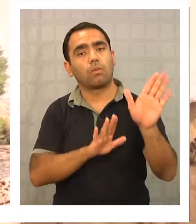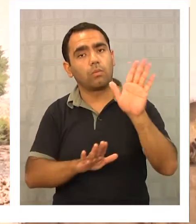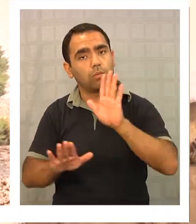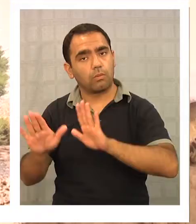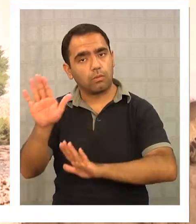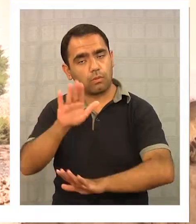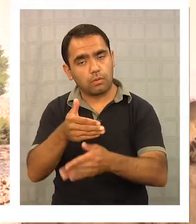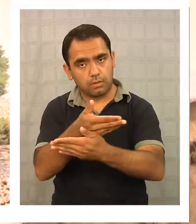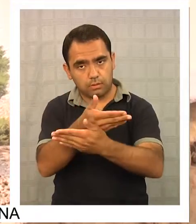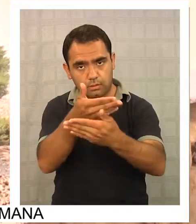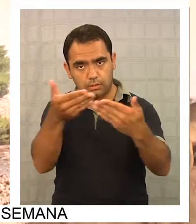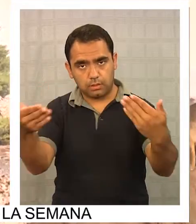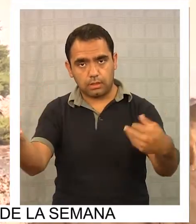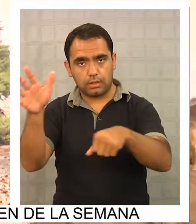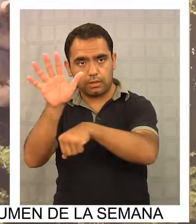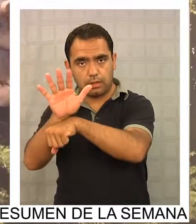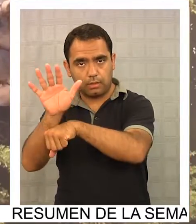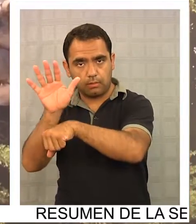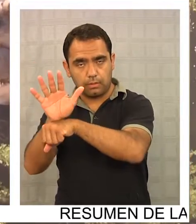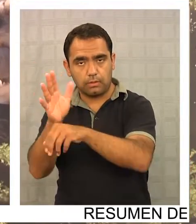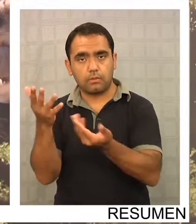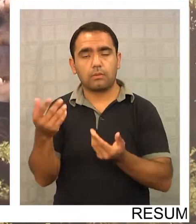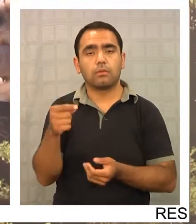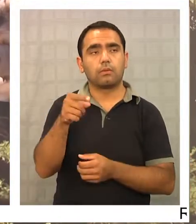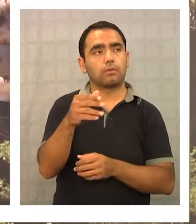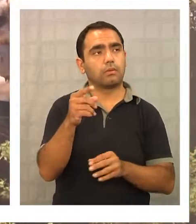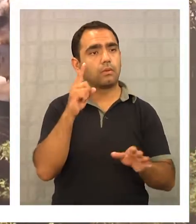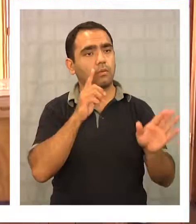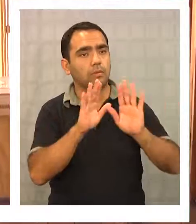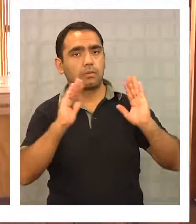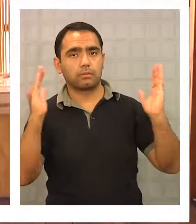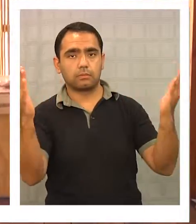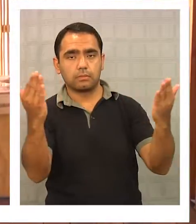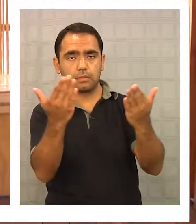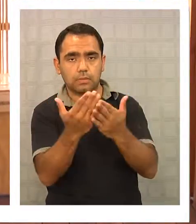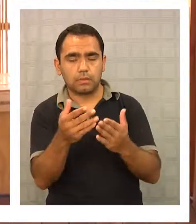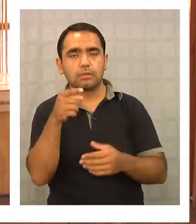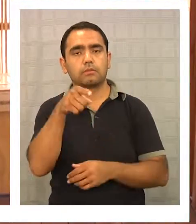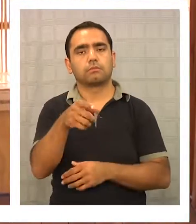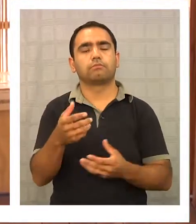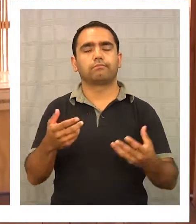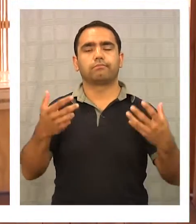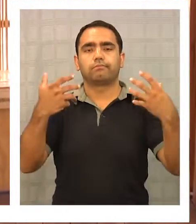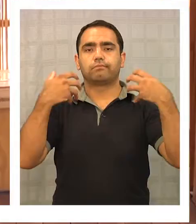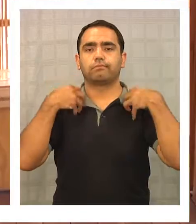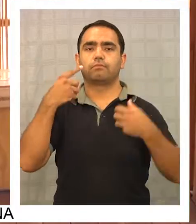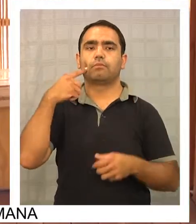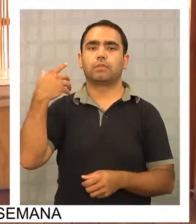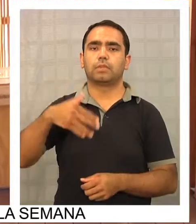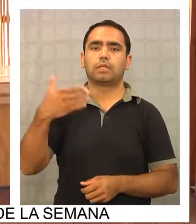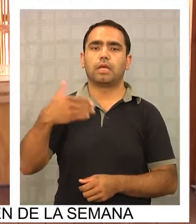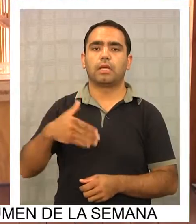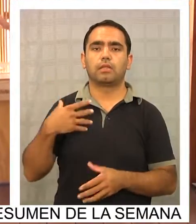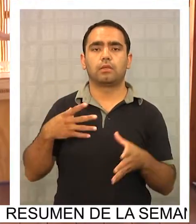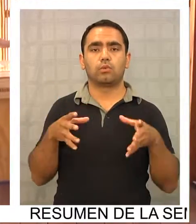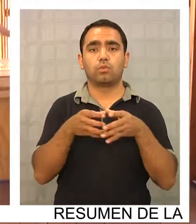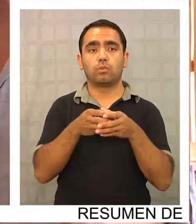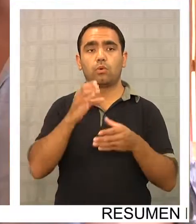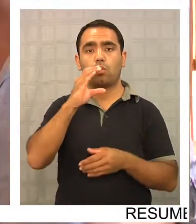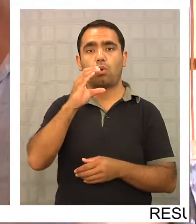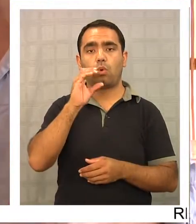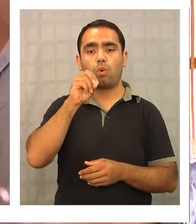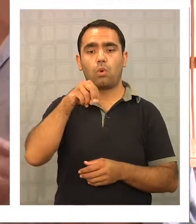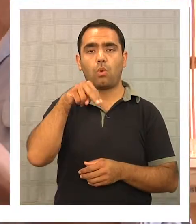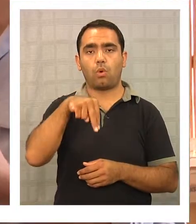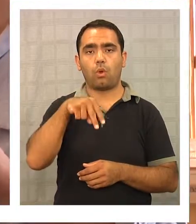preservar a tamarugos y ecosistemas se ha vuelto una tarea fundamental para CONAF. La institución estatal,